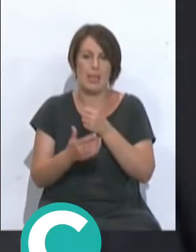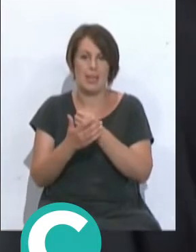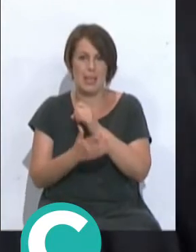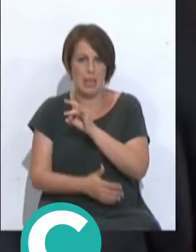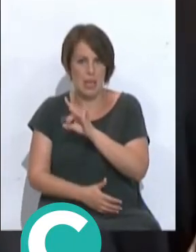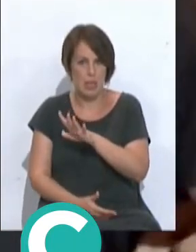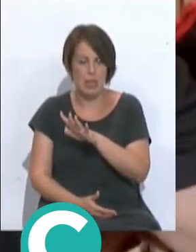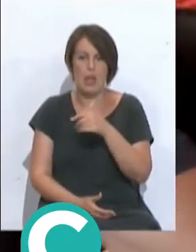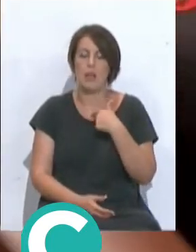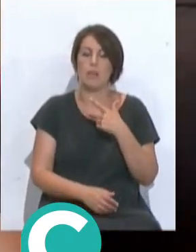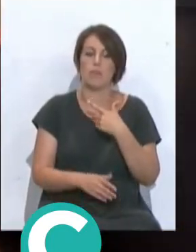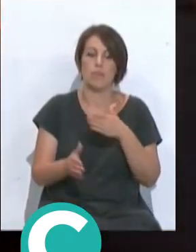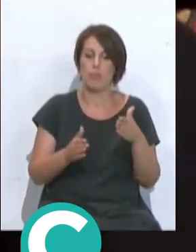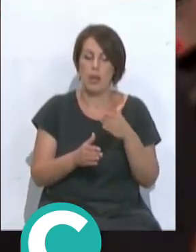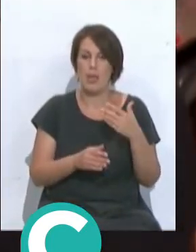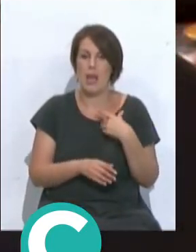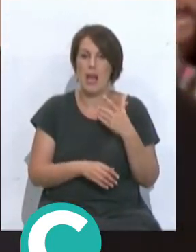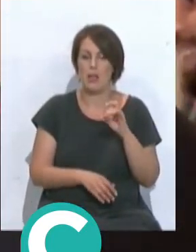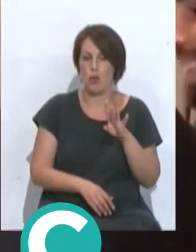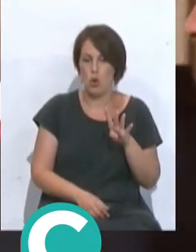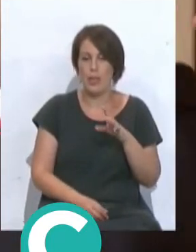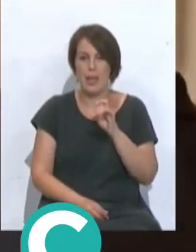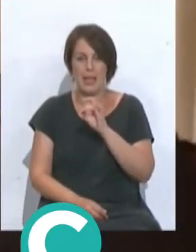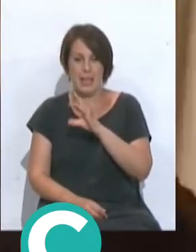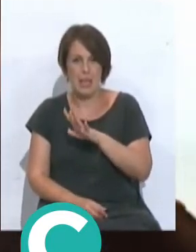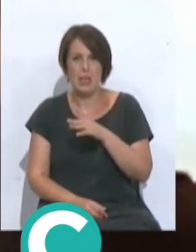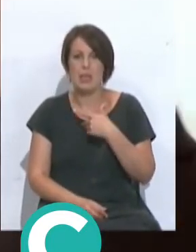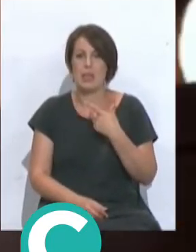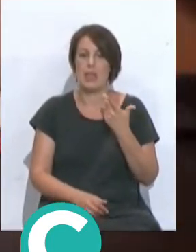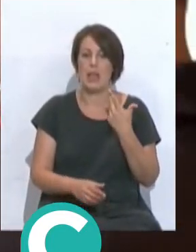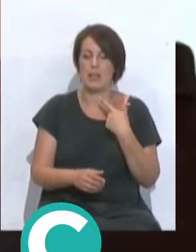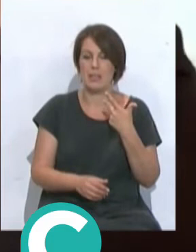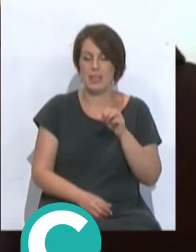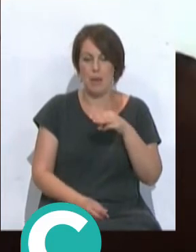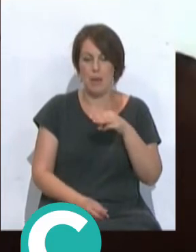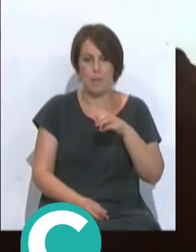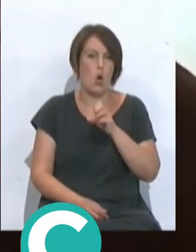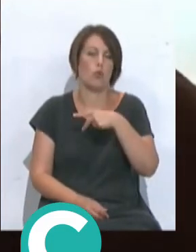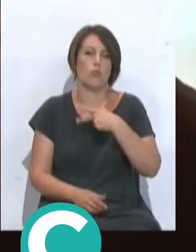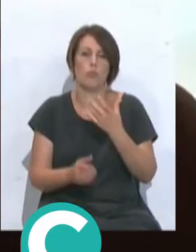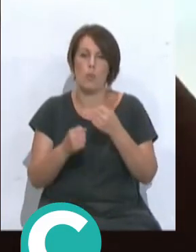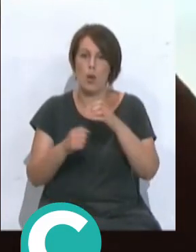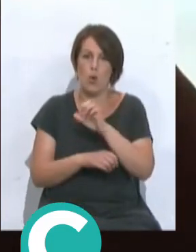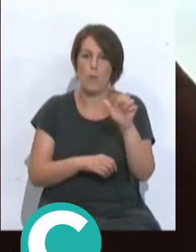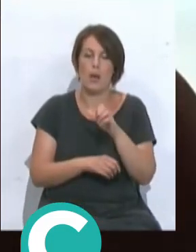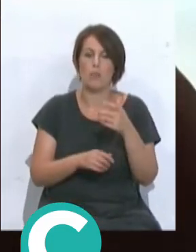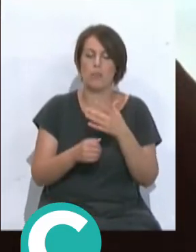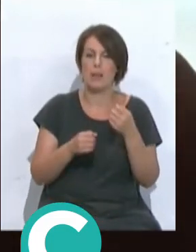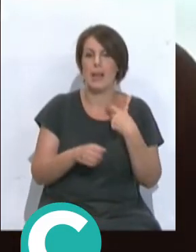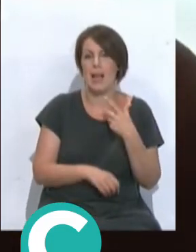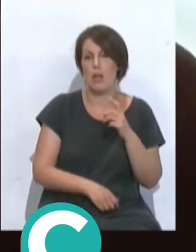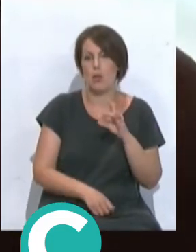con victoria en Liga 14-15-15-16 Supercopa de Europa la Copa desde la 14 hasta